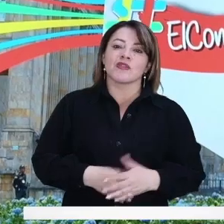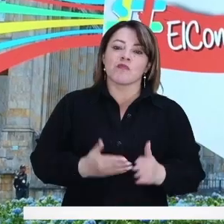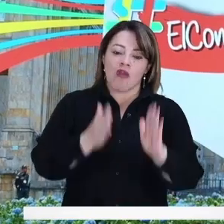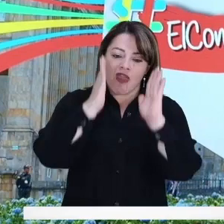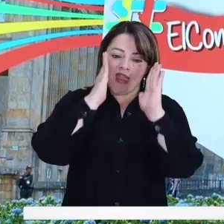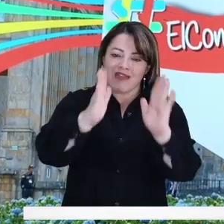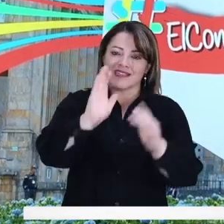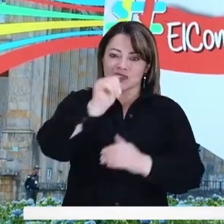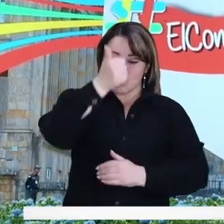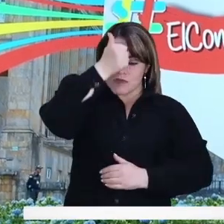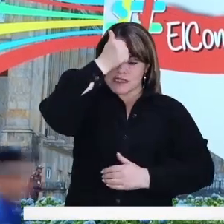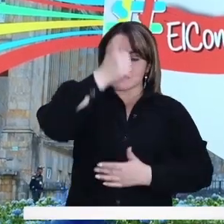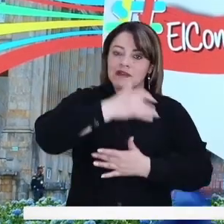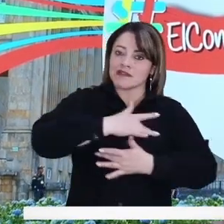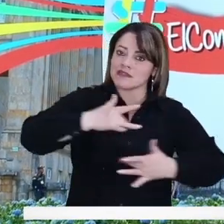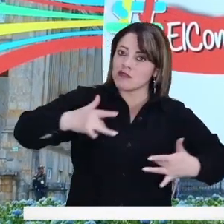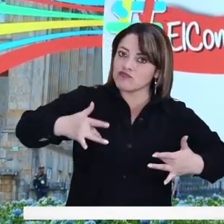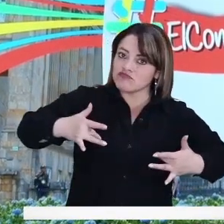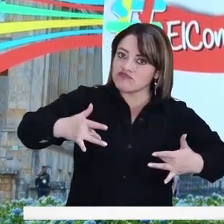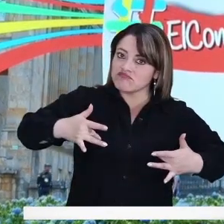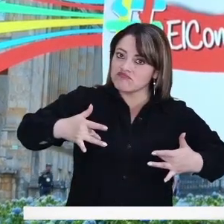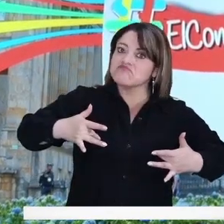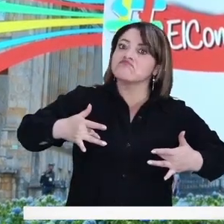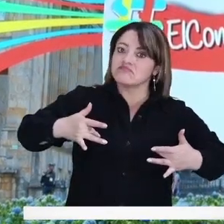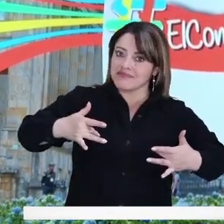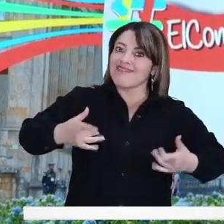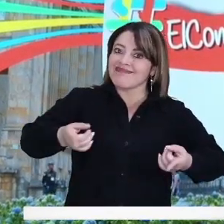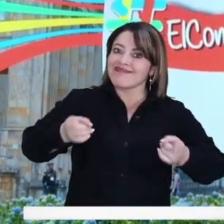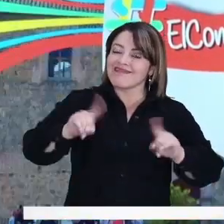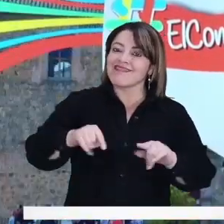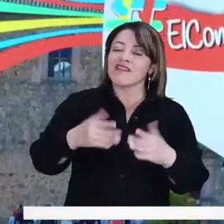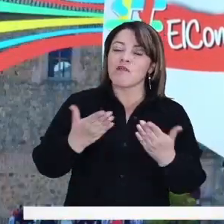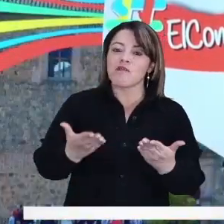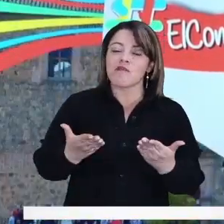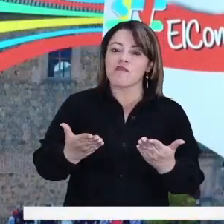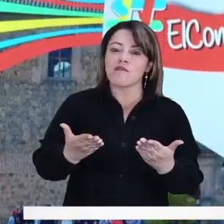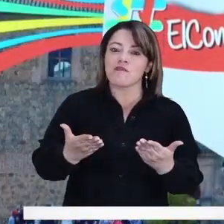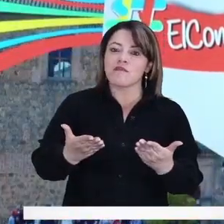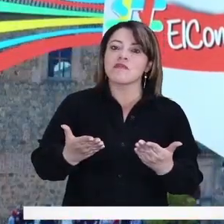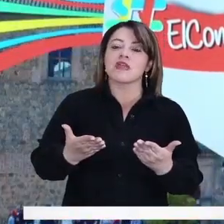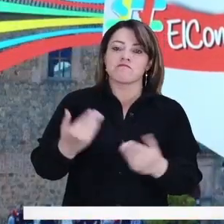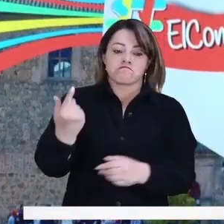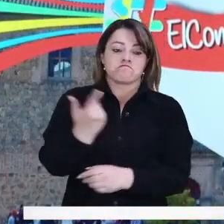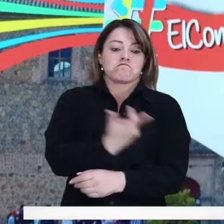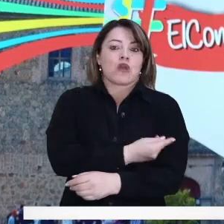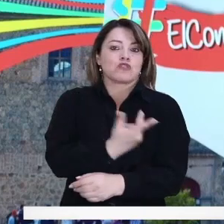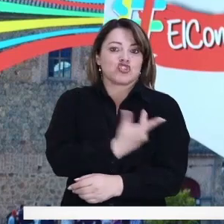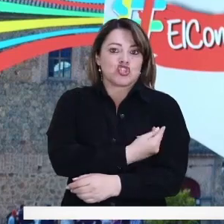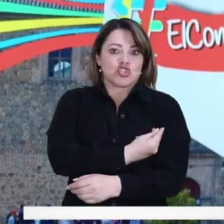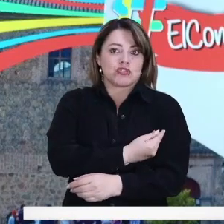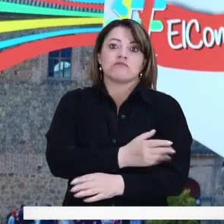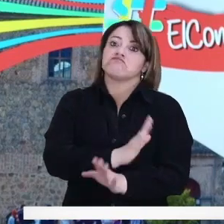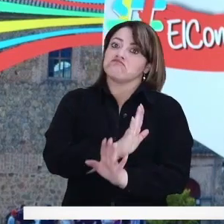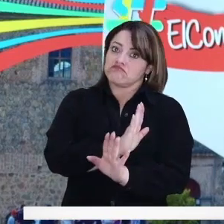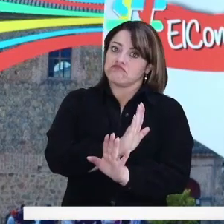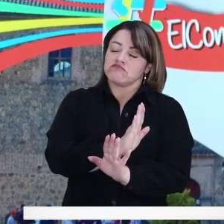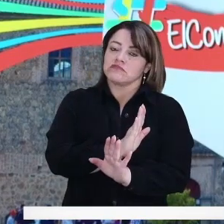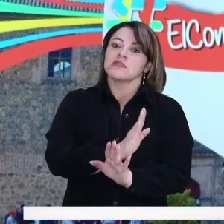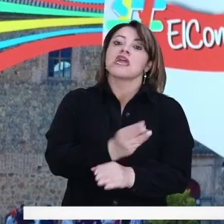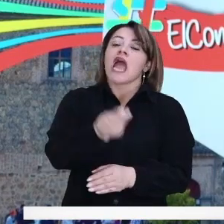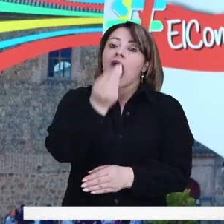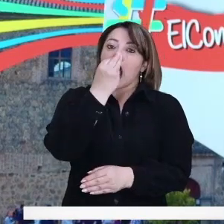con esa atención primaria en salud, con ese ciclo completo de vacunación,